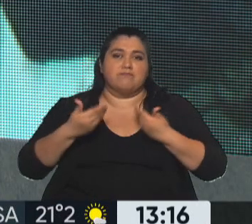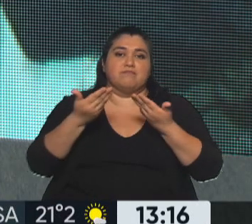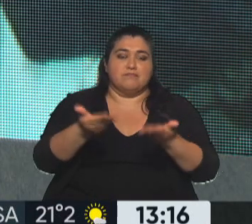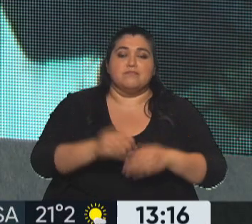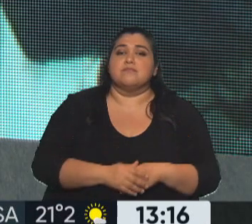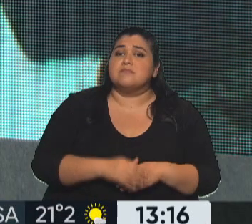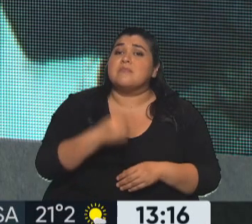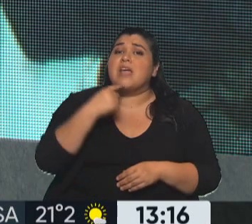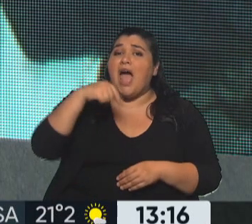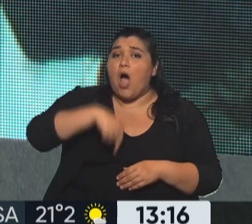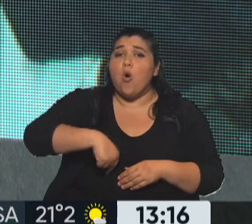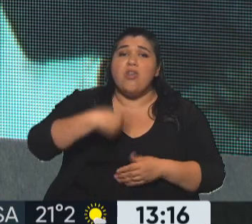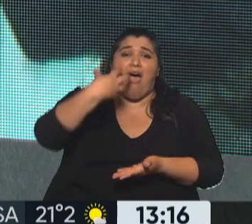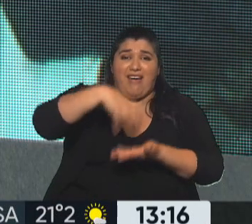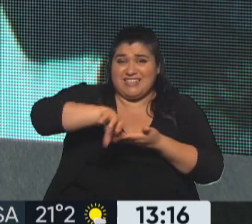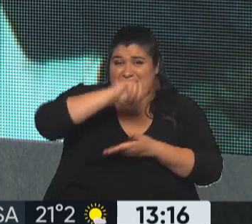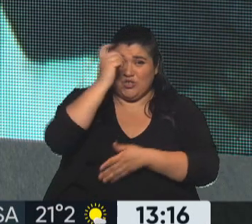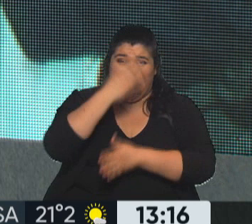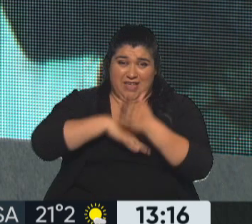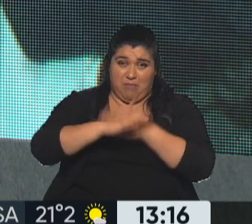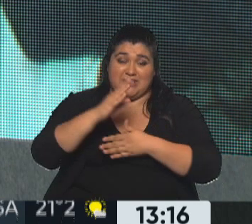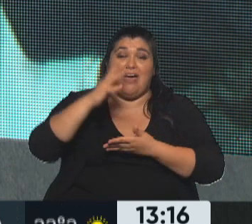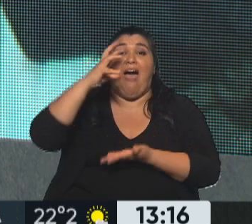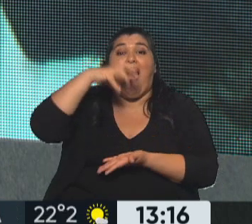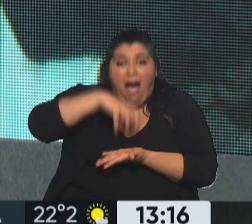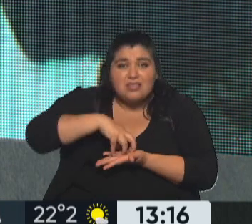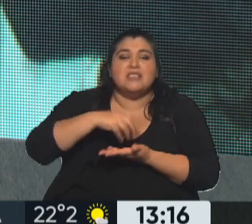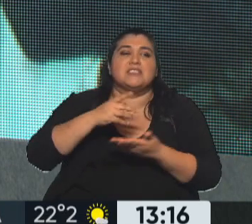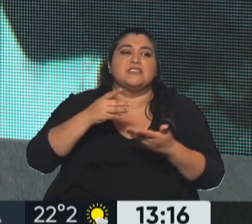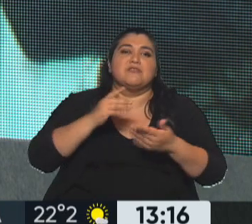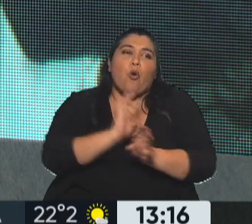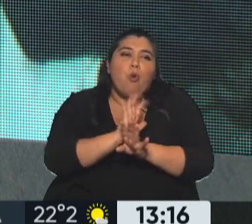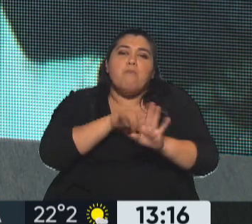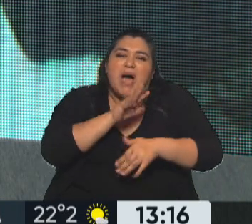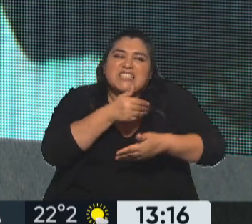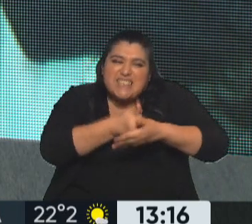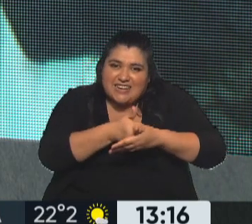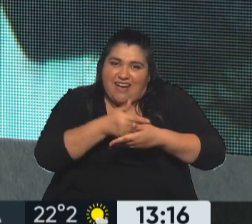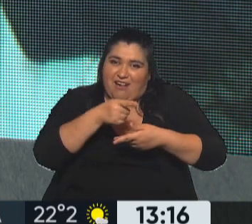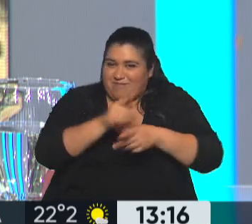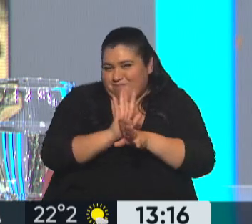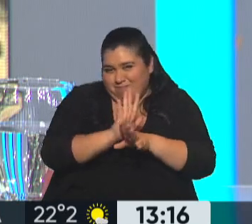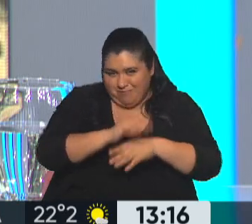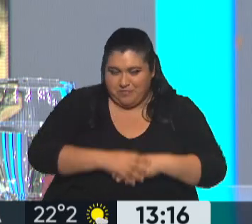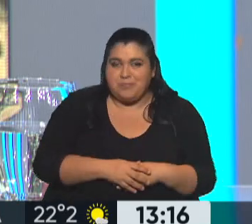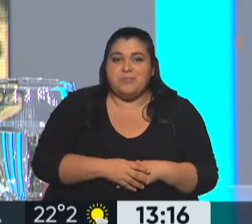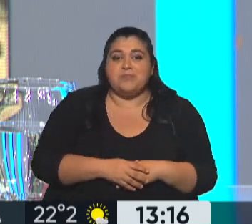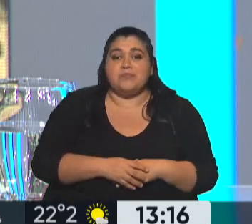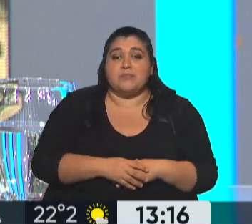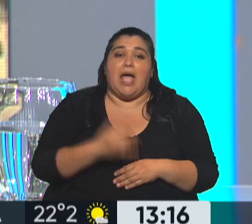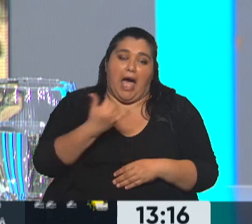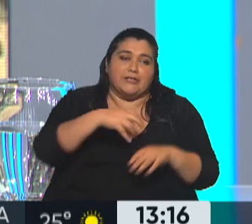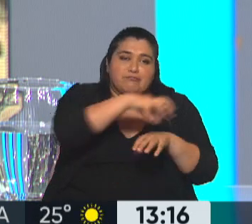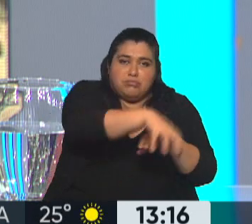¿Ve? Tiene que ver con la territorialidad, es un tema que también hemos abarcado, pero ahora se está llevando a cabo. Tenemos varios operativos,